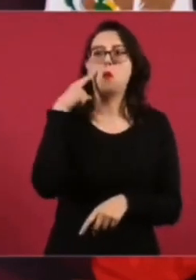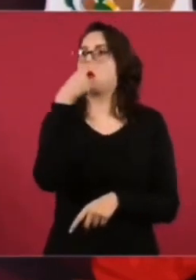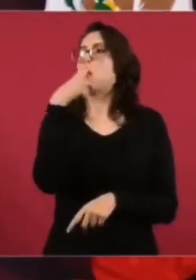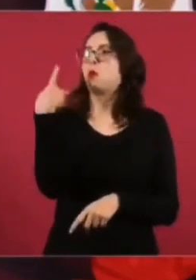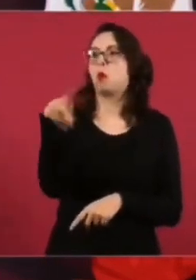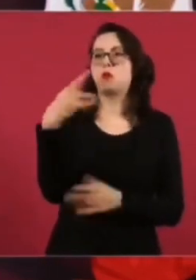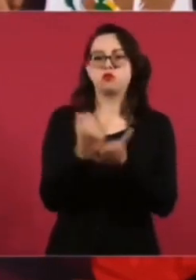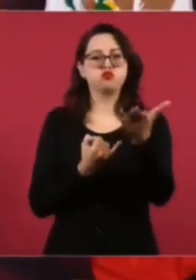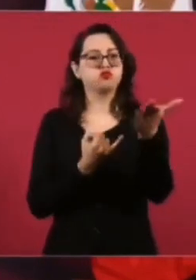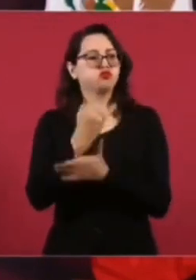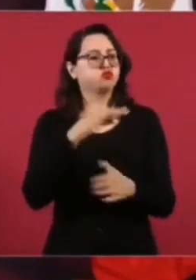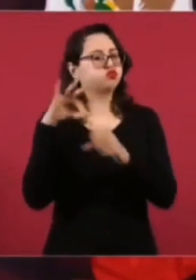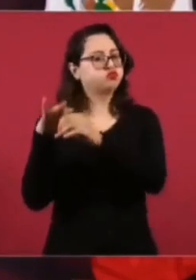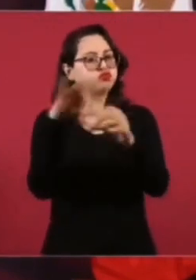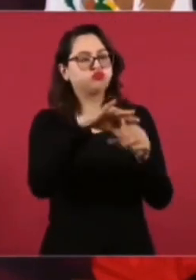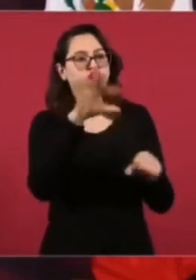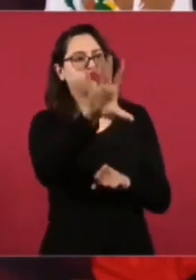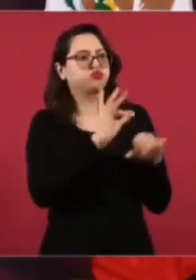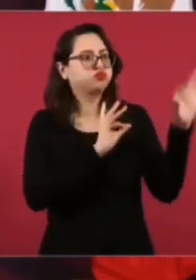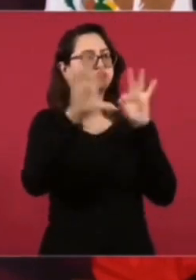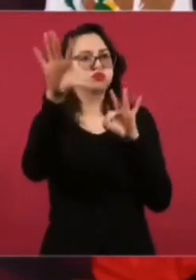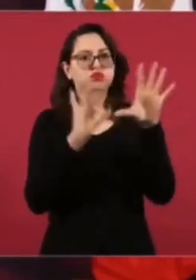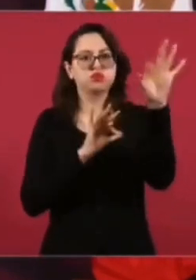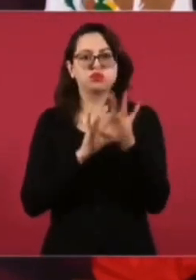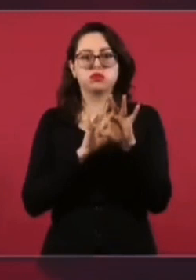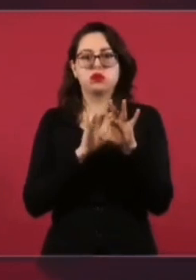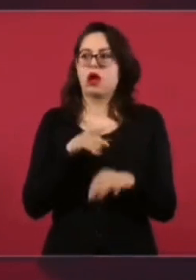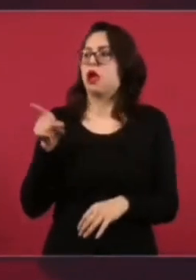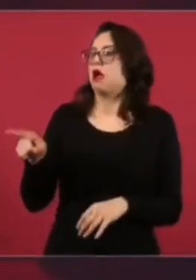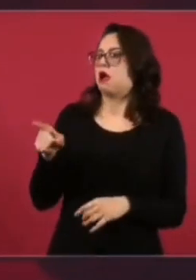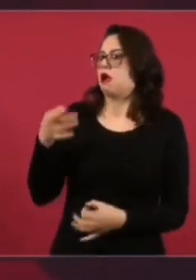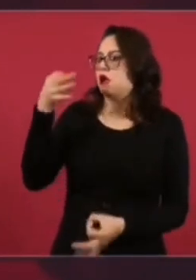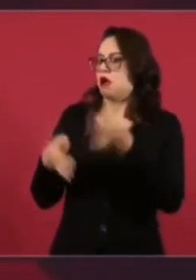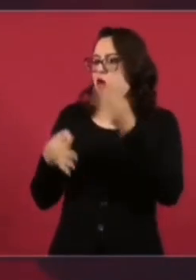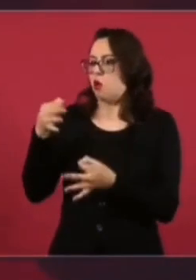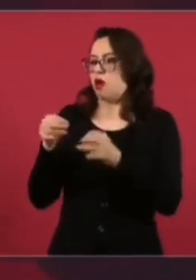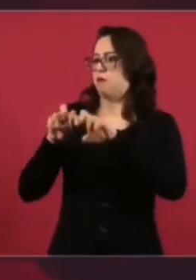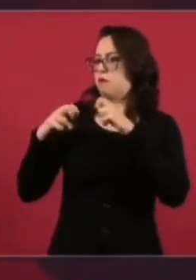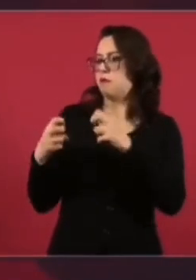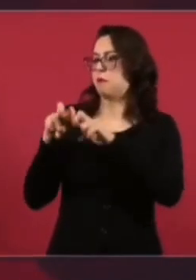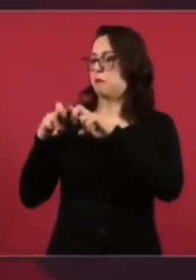Y no se elige a jueces, a magistrados, a ministros.